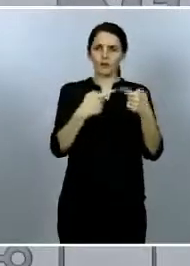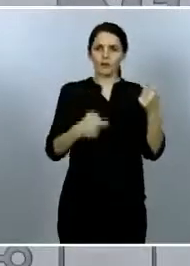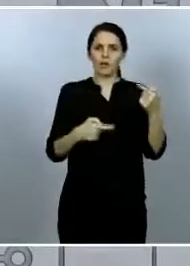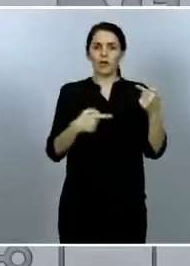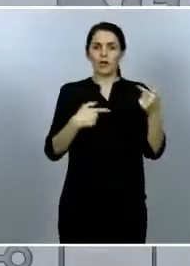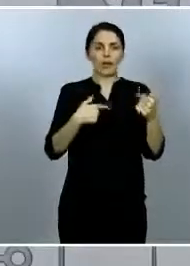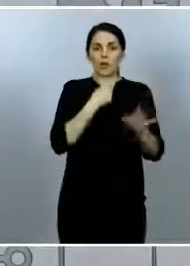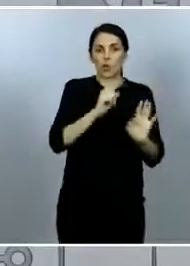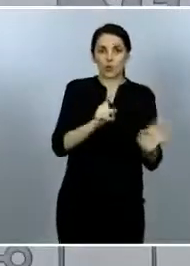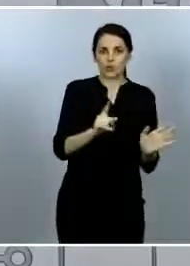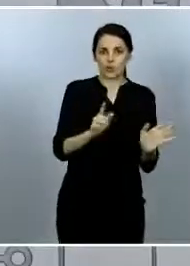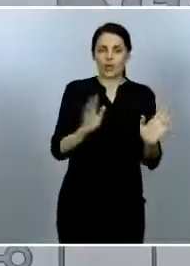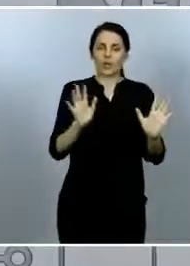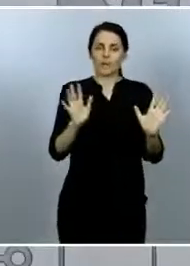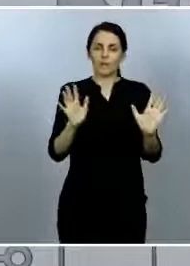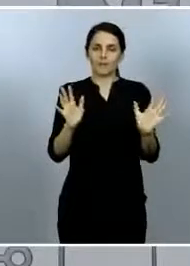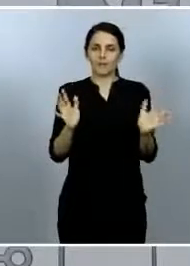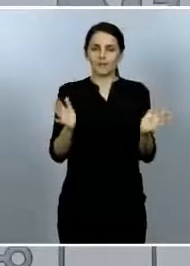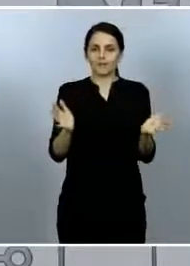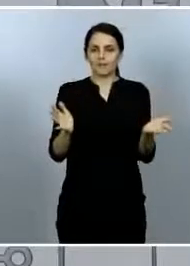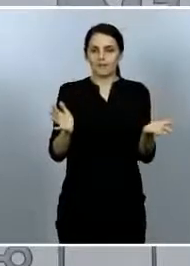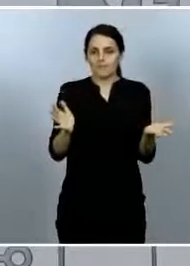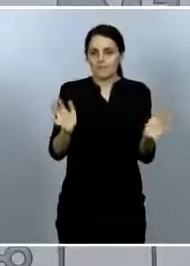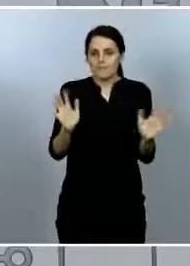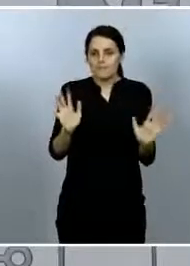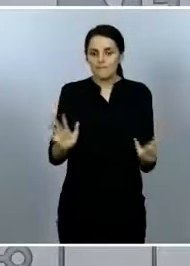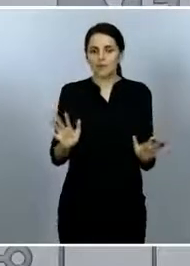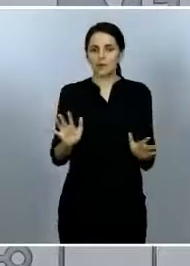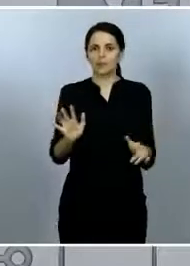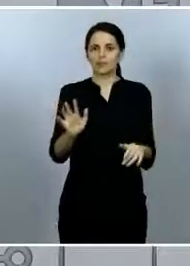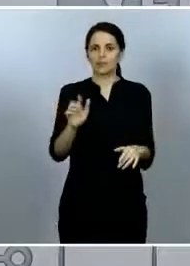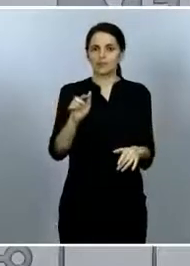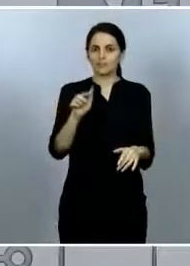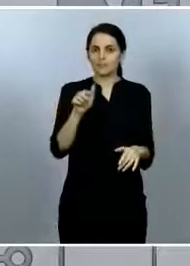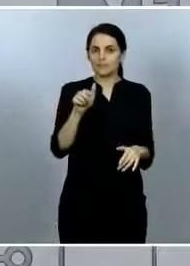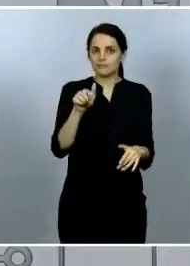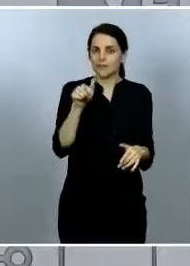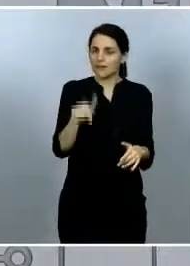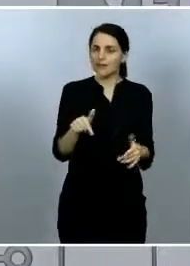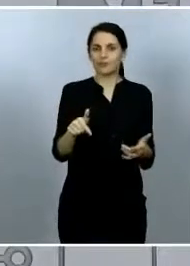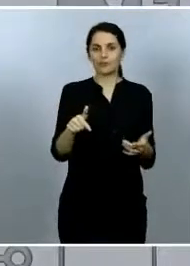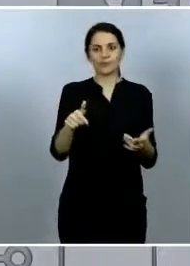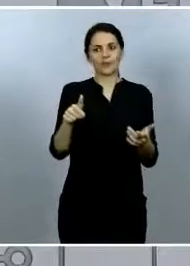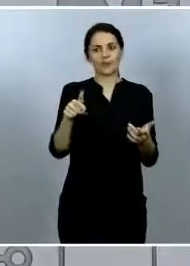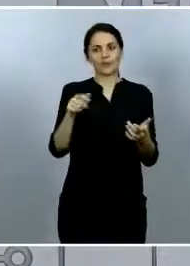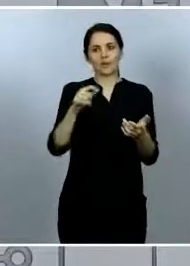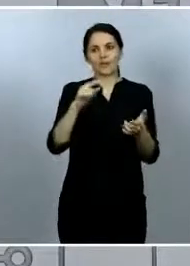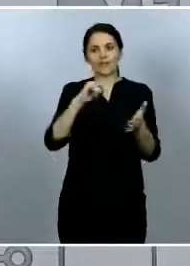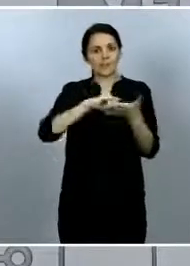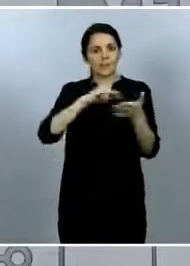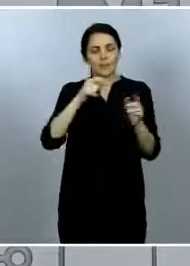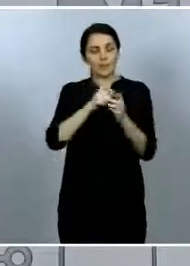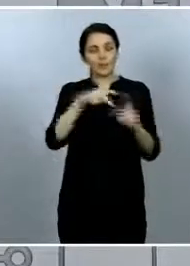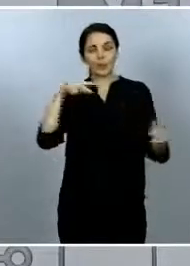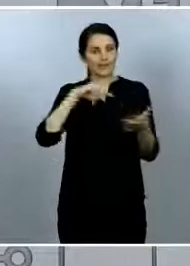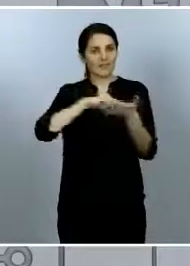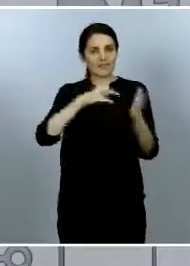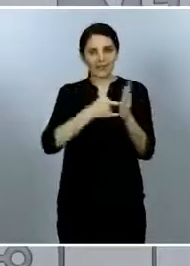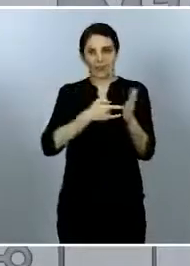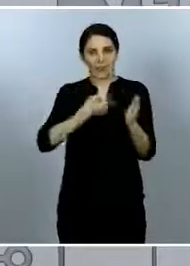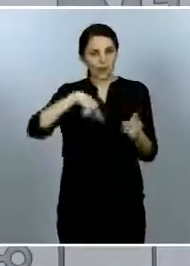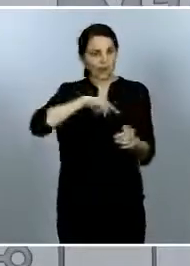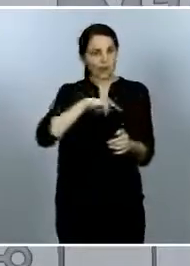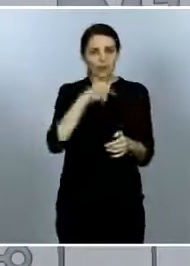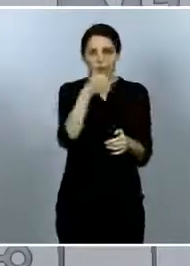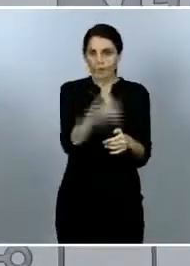de vigilancia pero esa palabra importante es desde el punto de vista técnico nuestro porque desde el punto de vista digamos